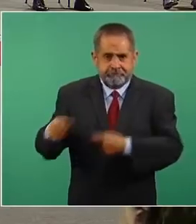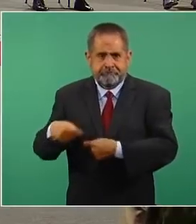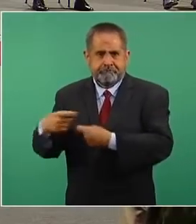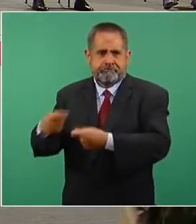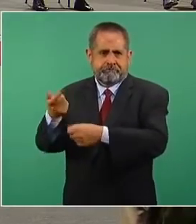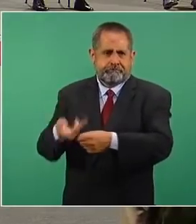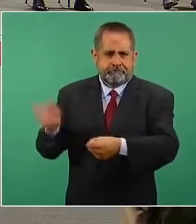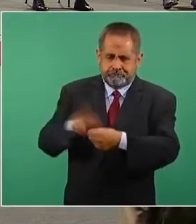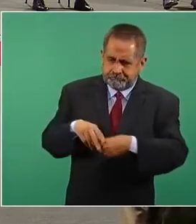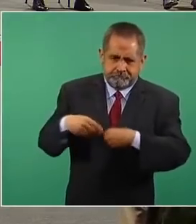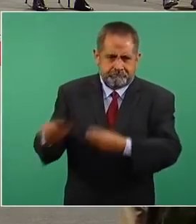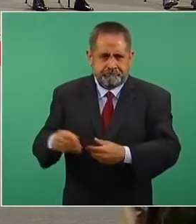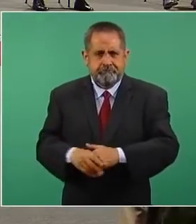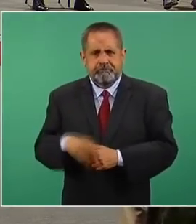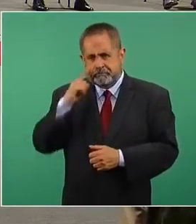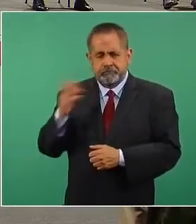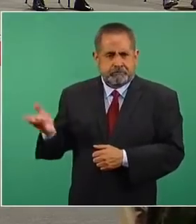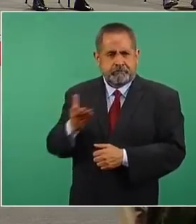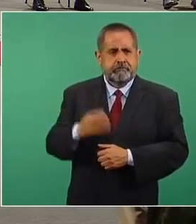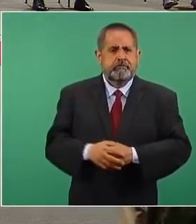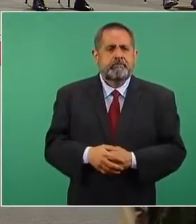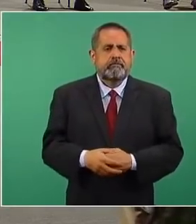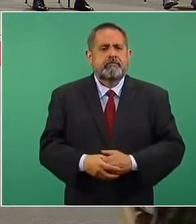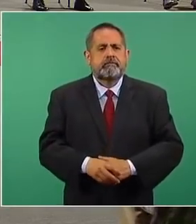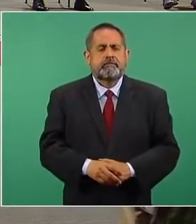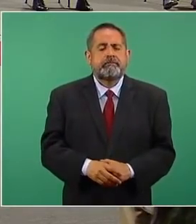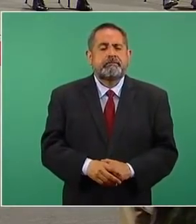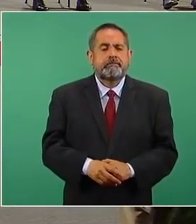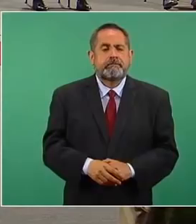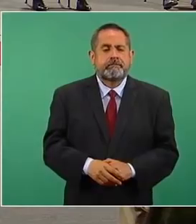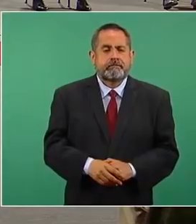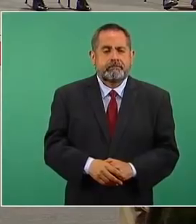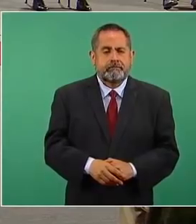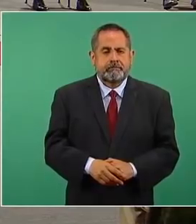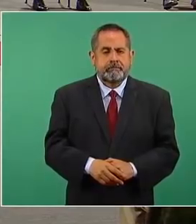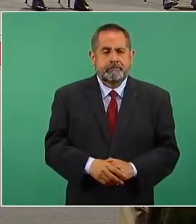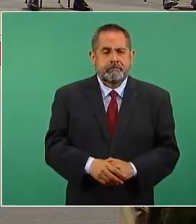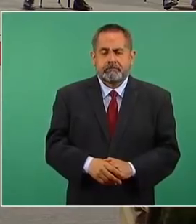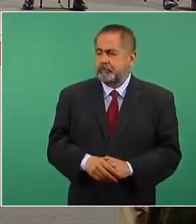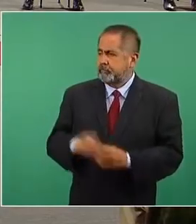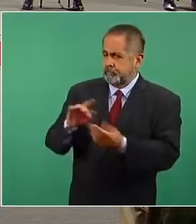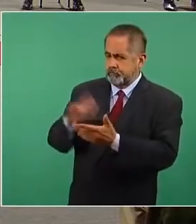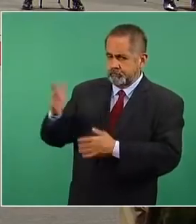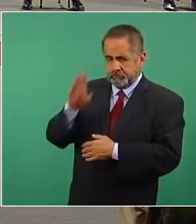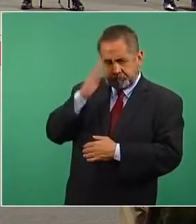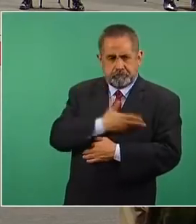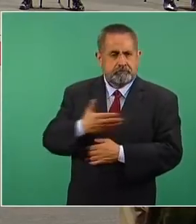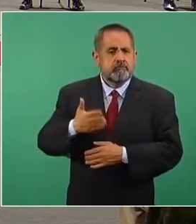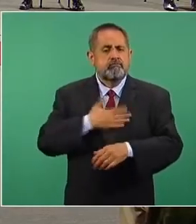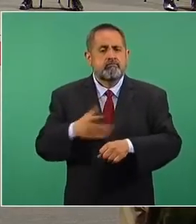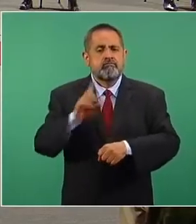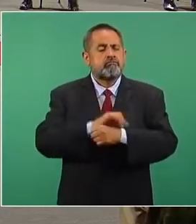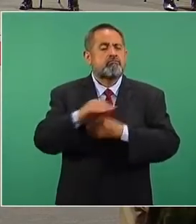El presidente López Obrador anunció la adquisición de nuevas ambulancias para las zonas más pobres del país. Los fondos